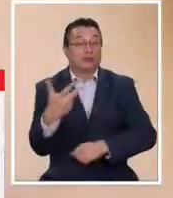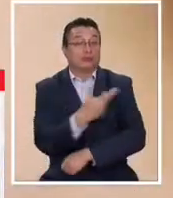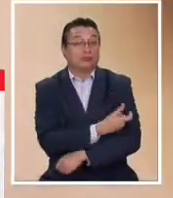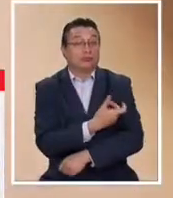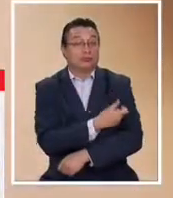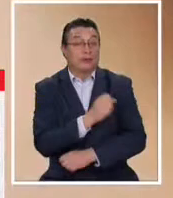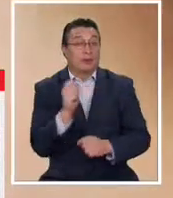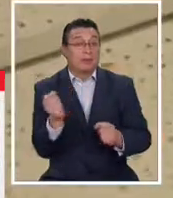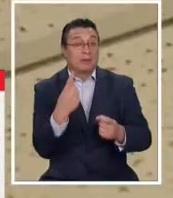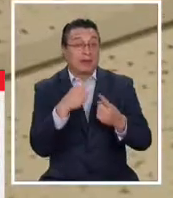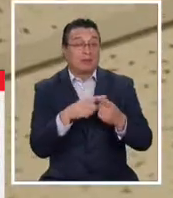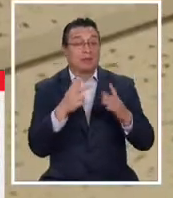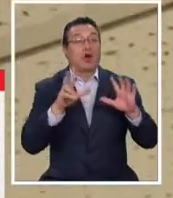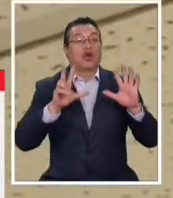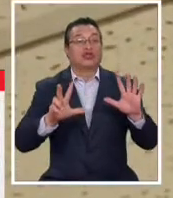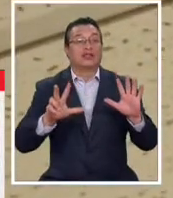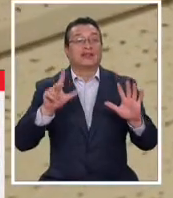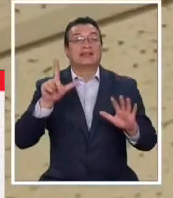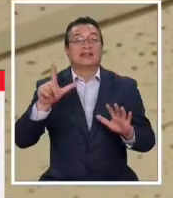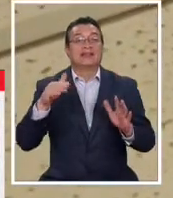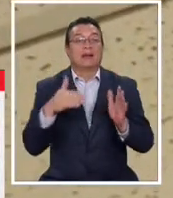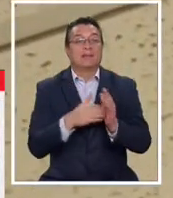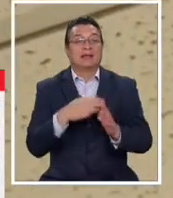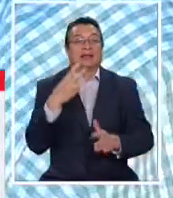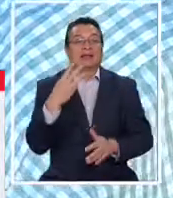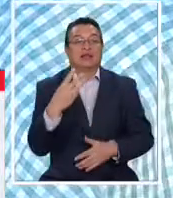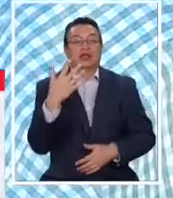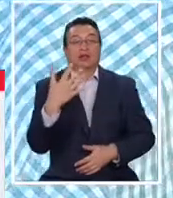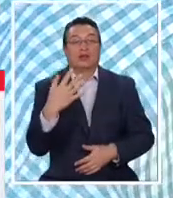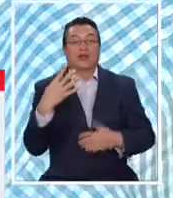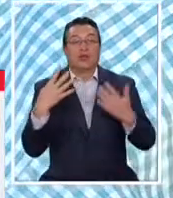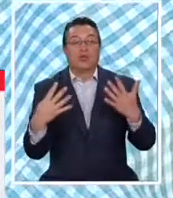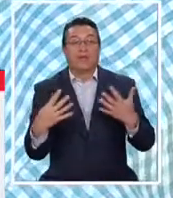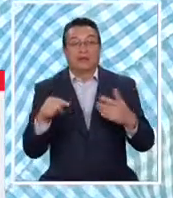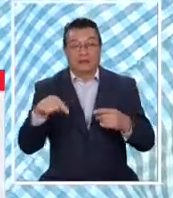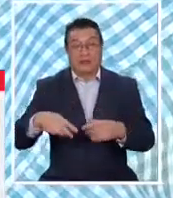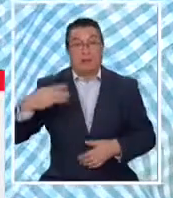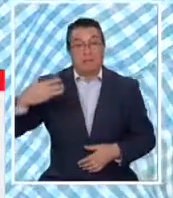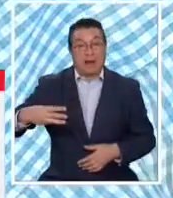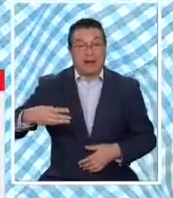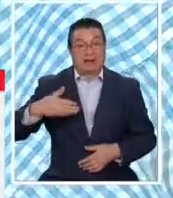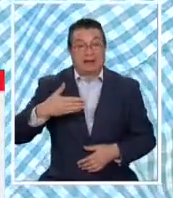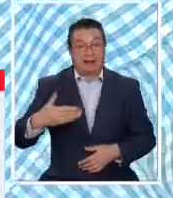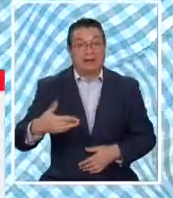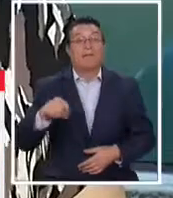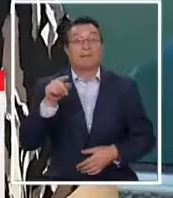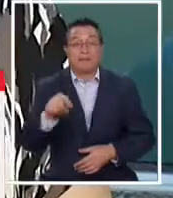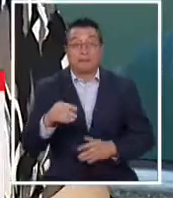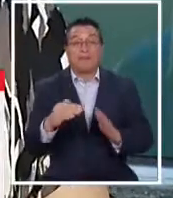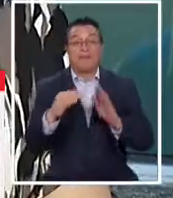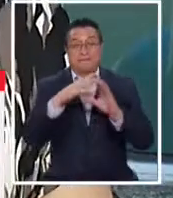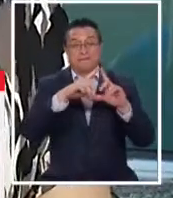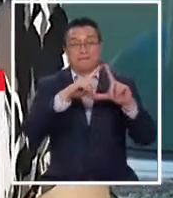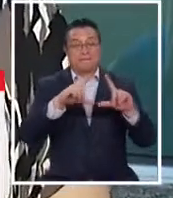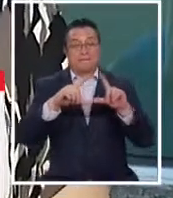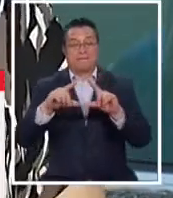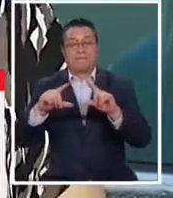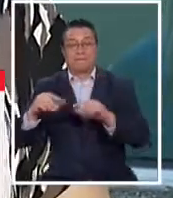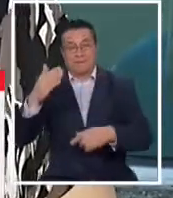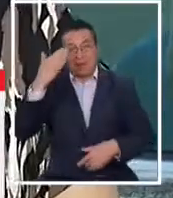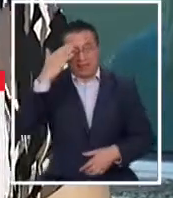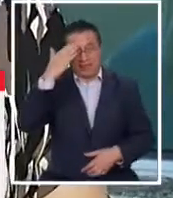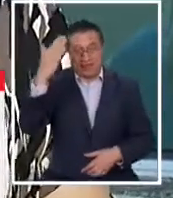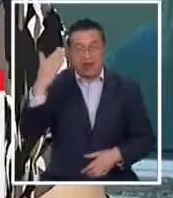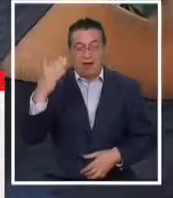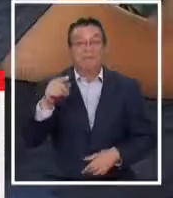con primera dosis alcanzó los 87.359 durante este martes. Y es un índice que ha ido disminuyendo con los días.